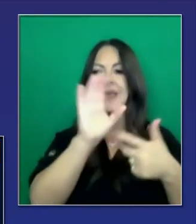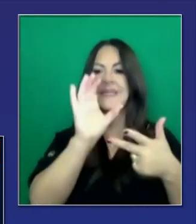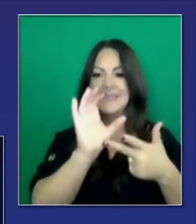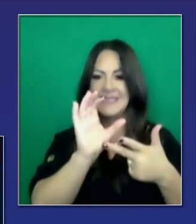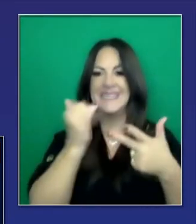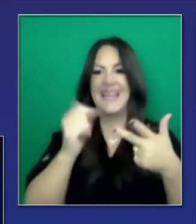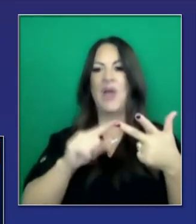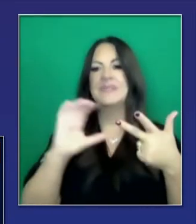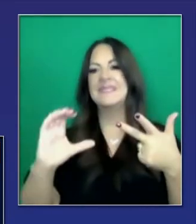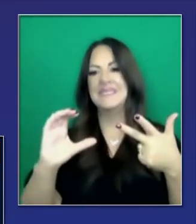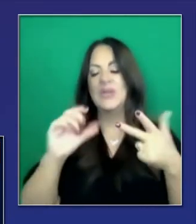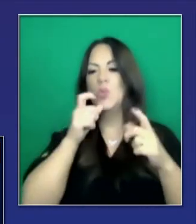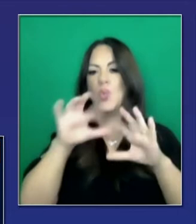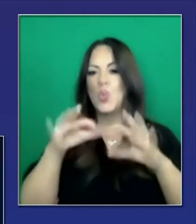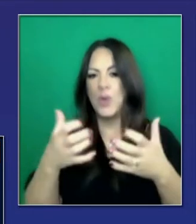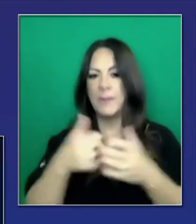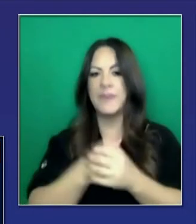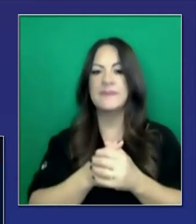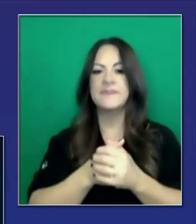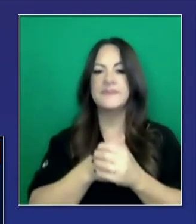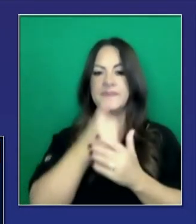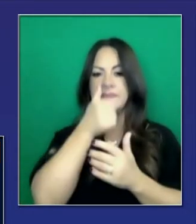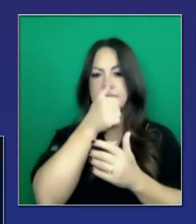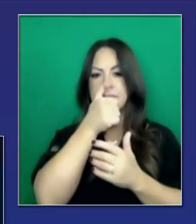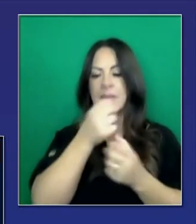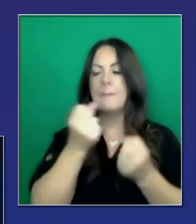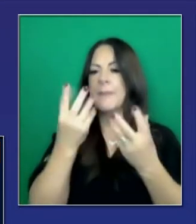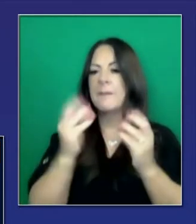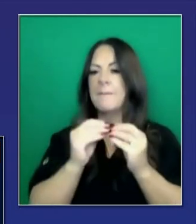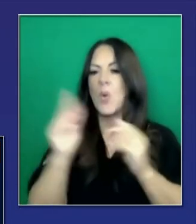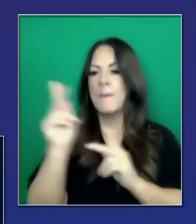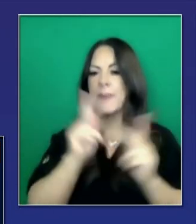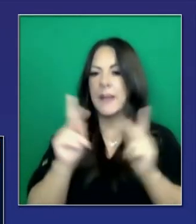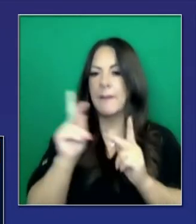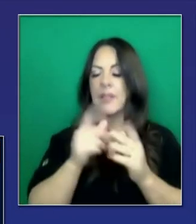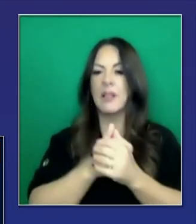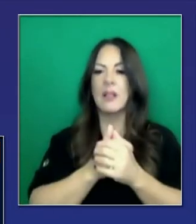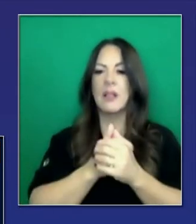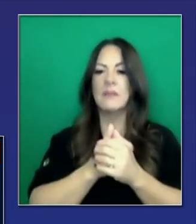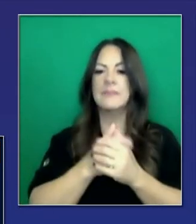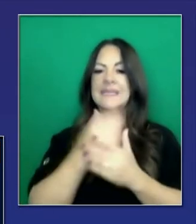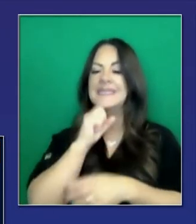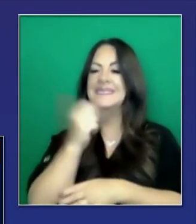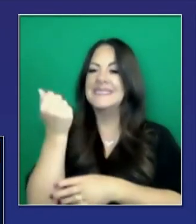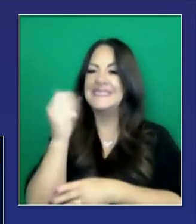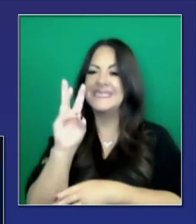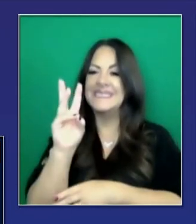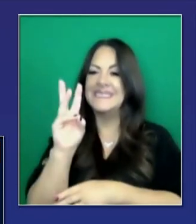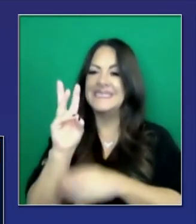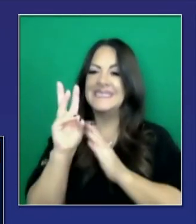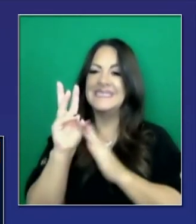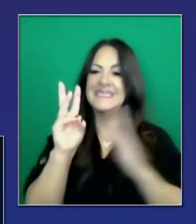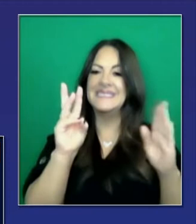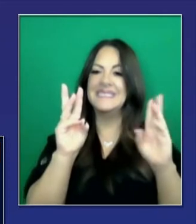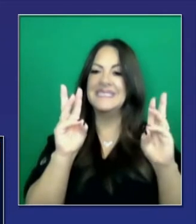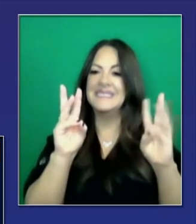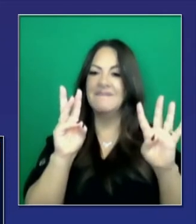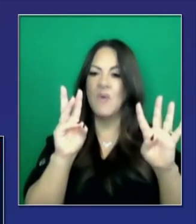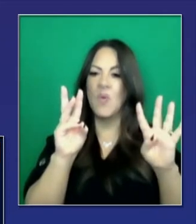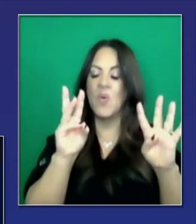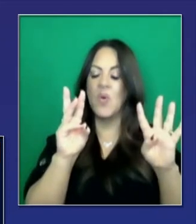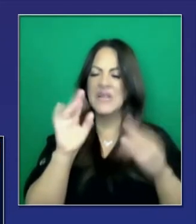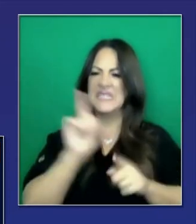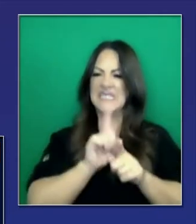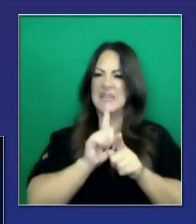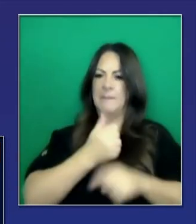una prevista. Y esas son las personas que están entre 16 y 64 años de edad. Incluso personas como yo.